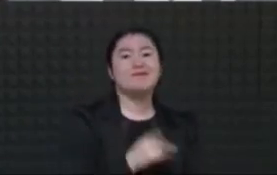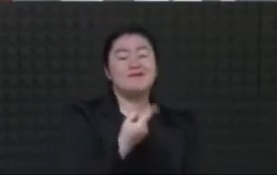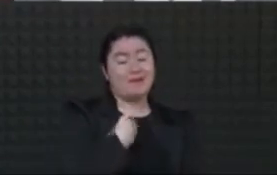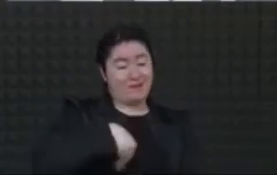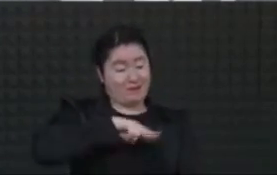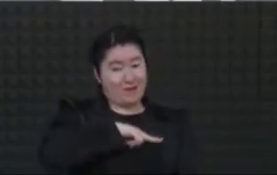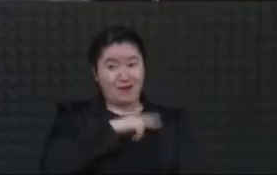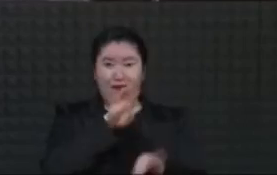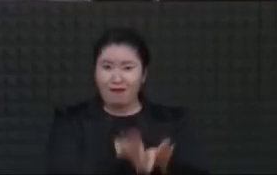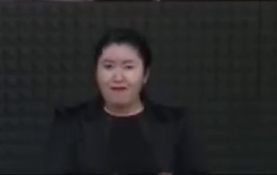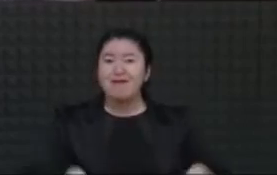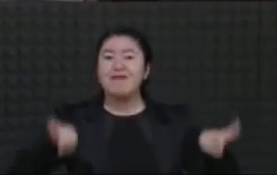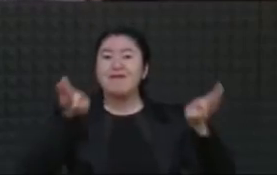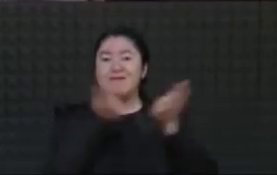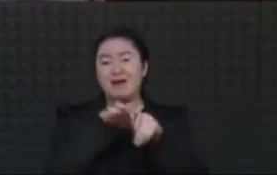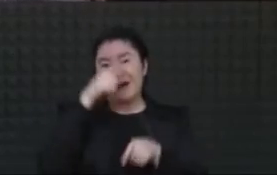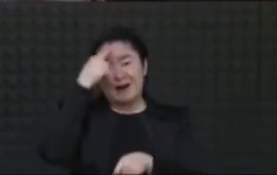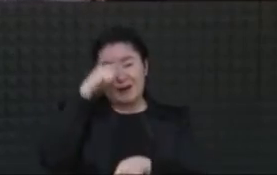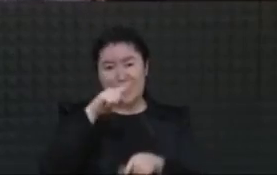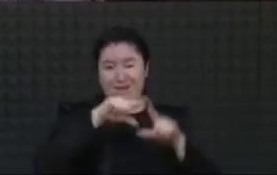Gracias, muchas gracias.